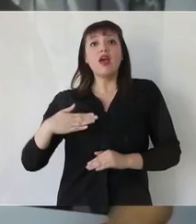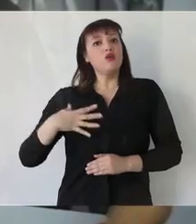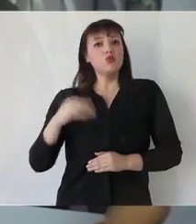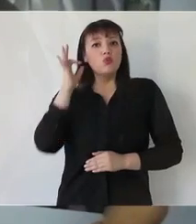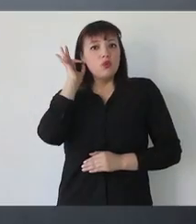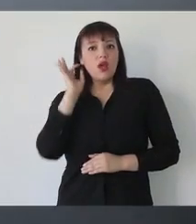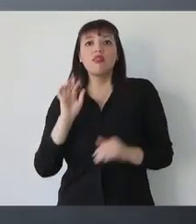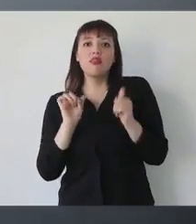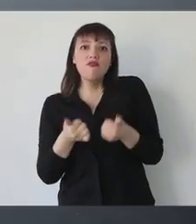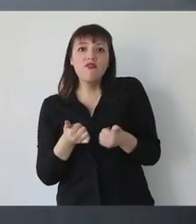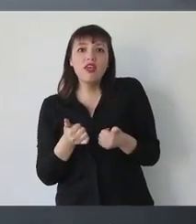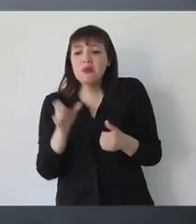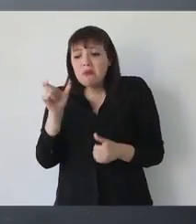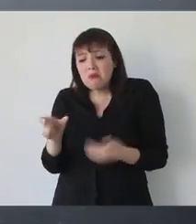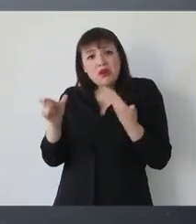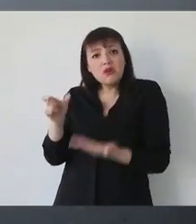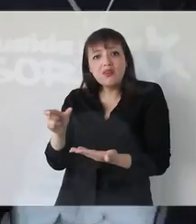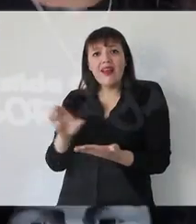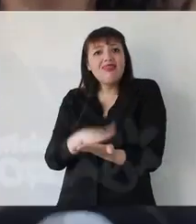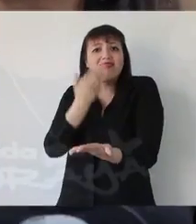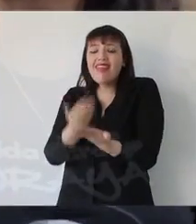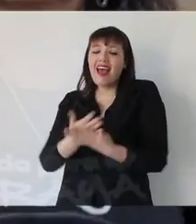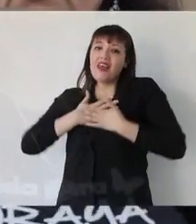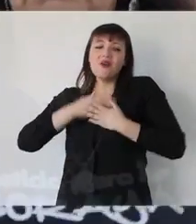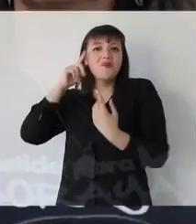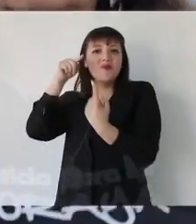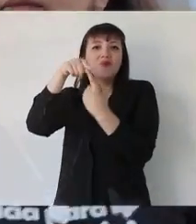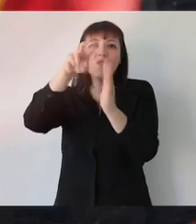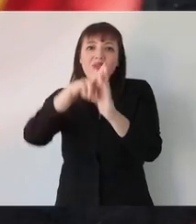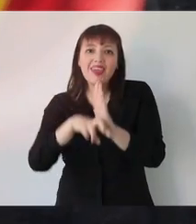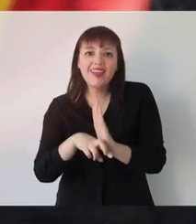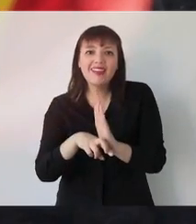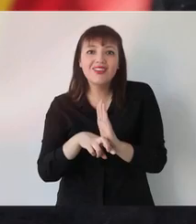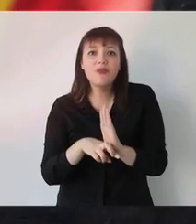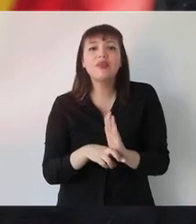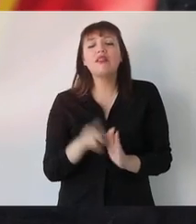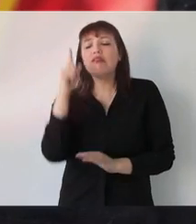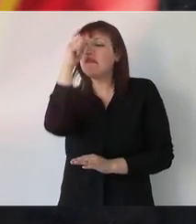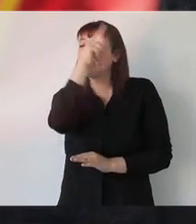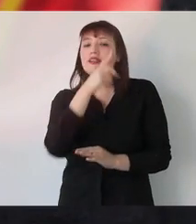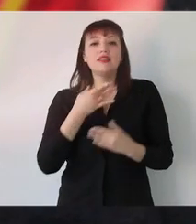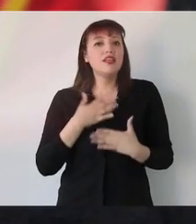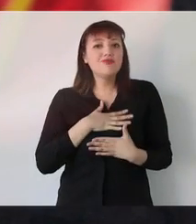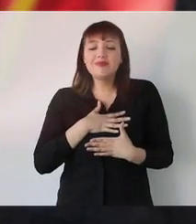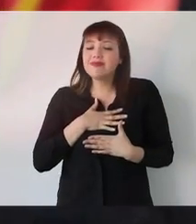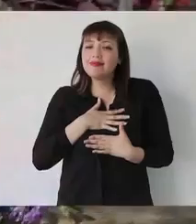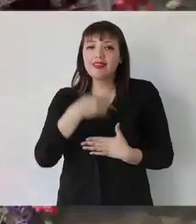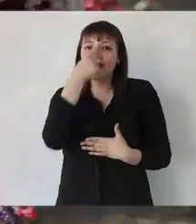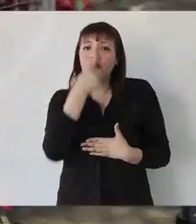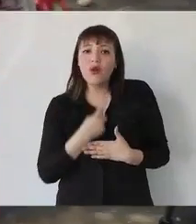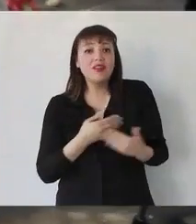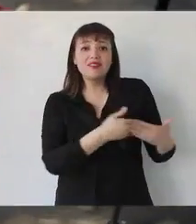estaba bien, una persona sana, con proyectos. Es imposible quitarse el dolor cuando un hijo se va.